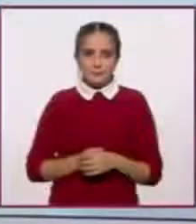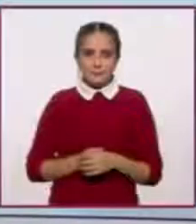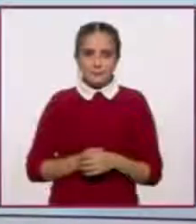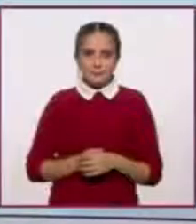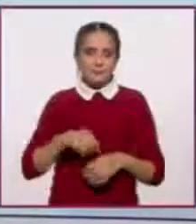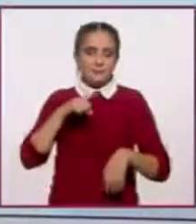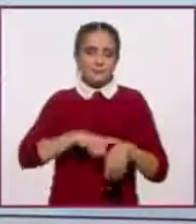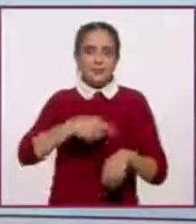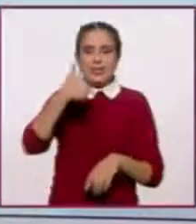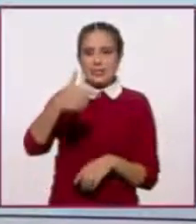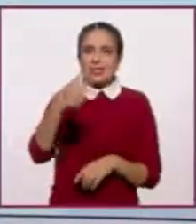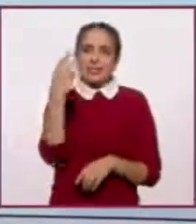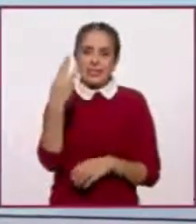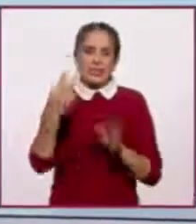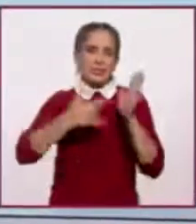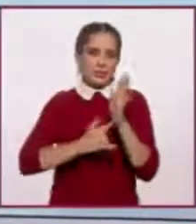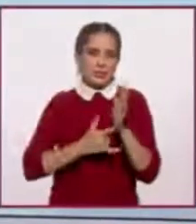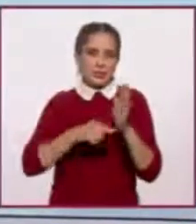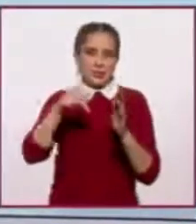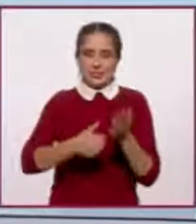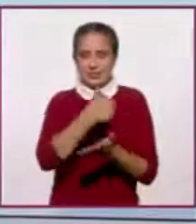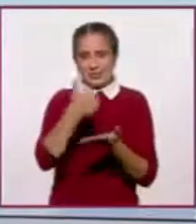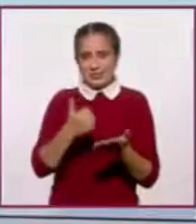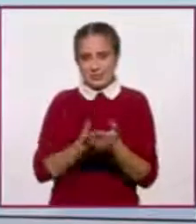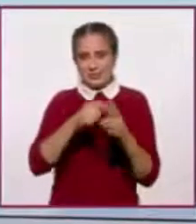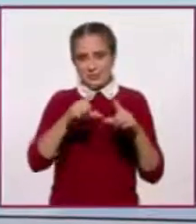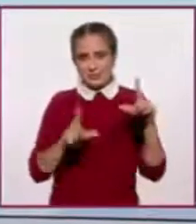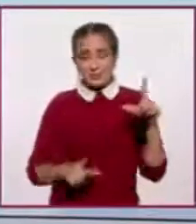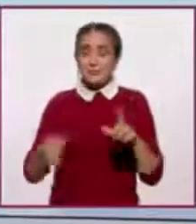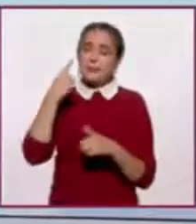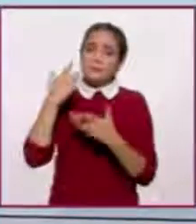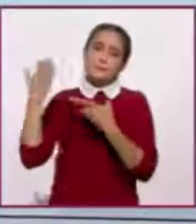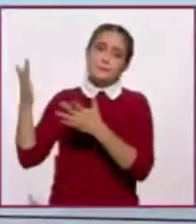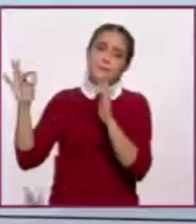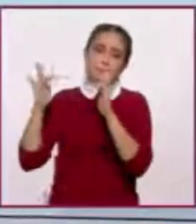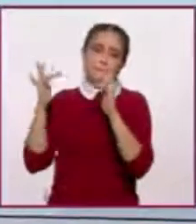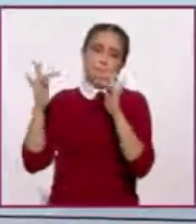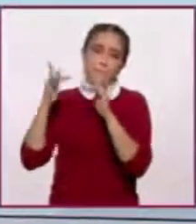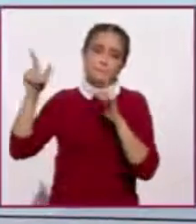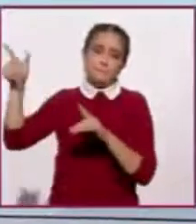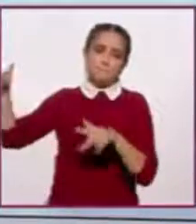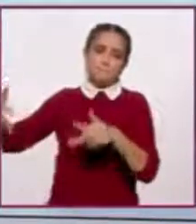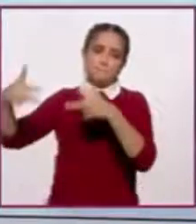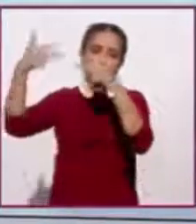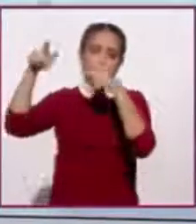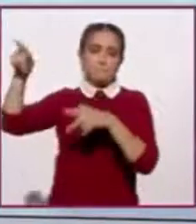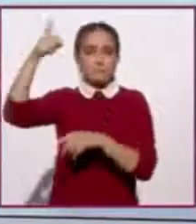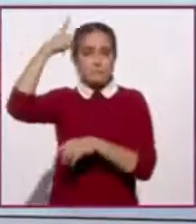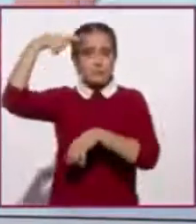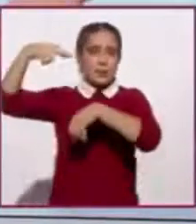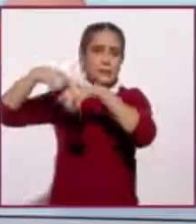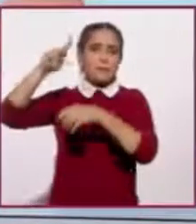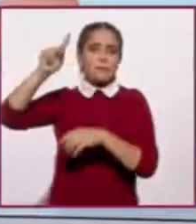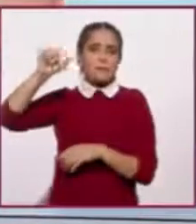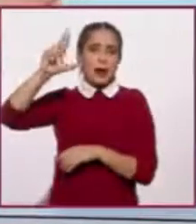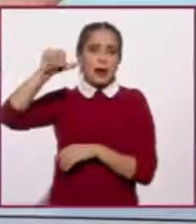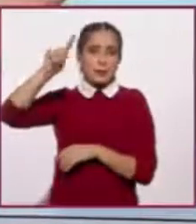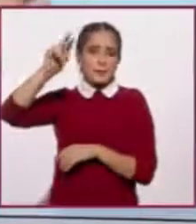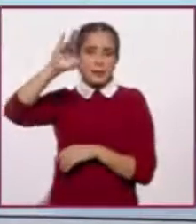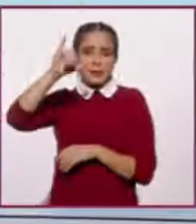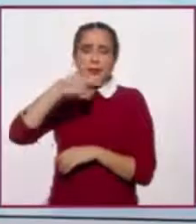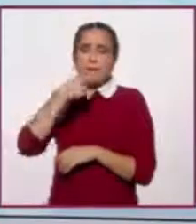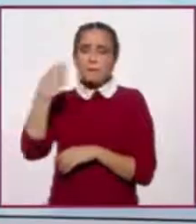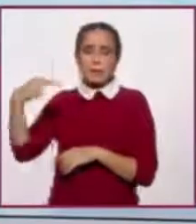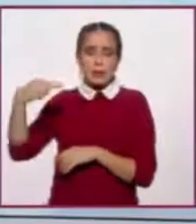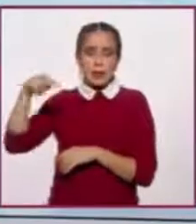A las siete con tres en el centro del país nos enlazamos con Paco Abundis, director de Parametri, en esta ocasión, pues, el tema, Paco, ¿Cómo